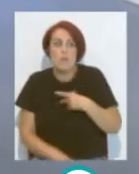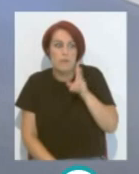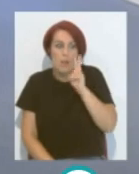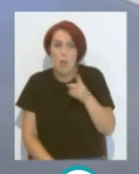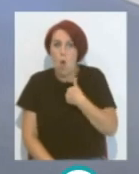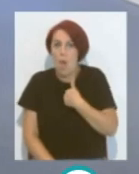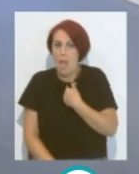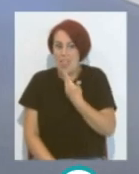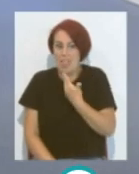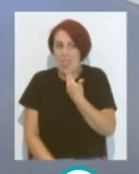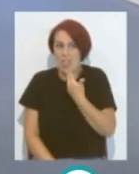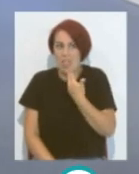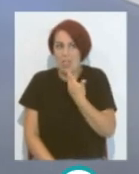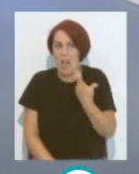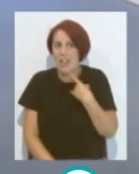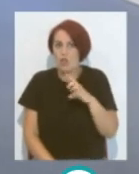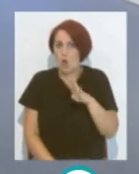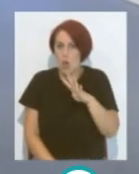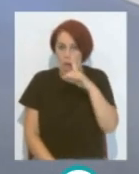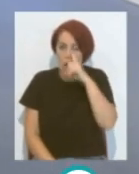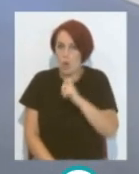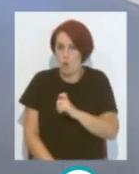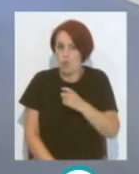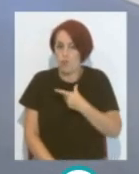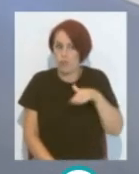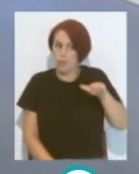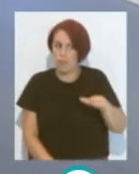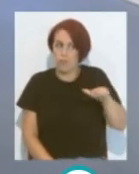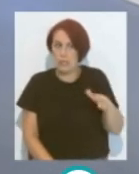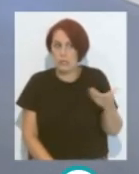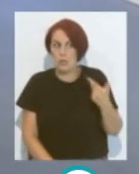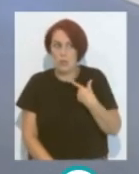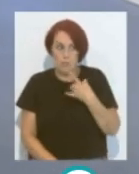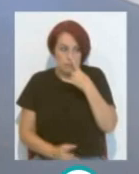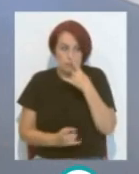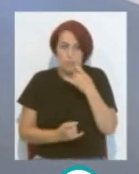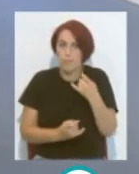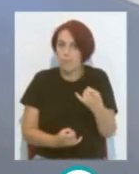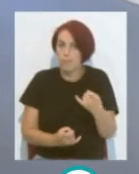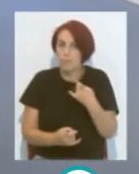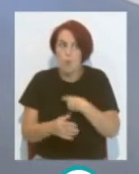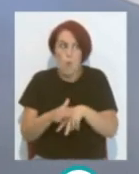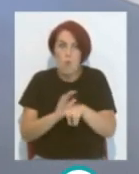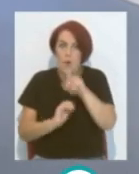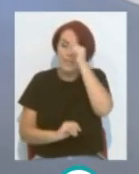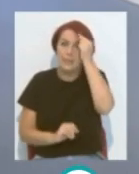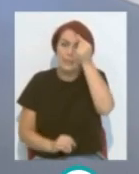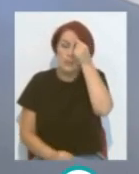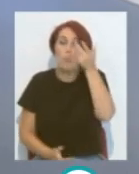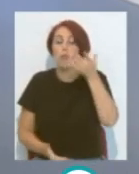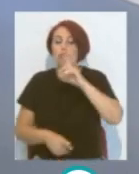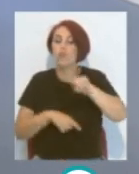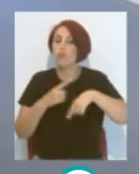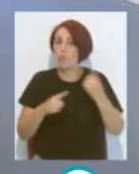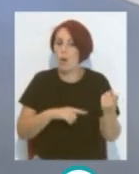Yo tenía en el año 70, 14 años Y me encandiló Me encandiló ese fútbol, ese talento Pero